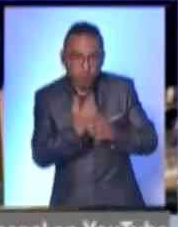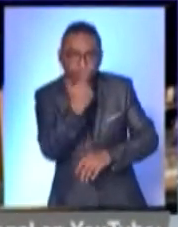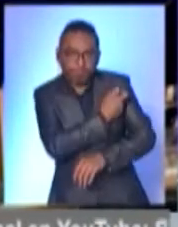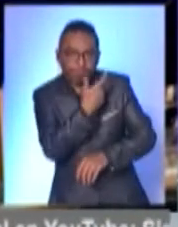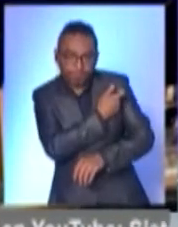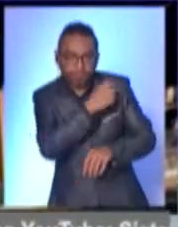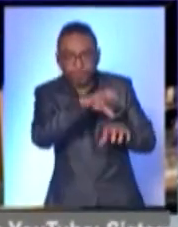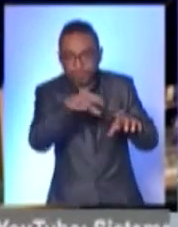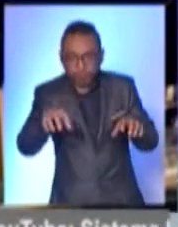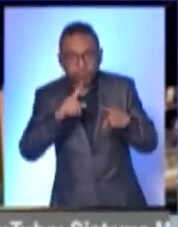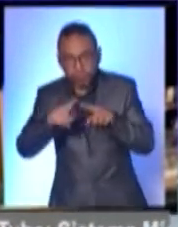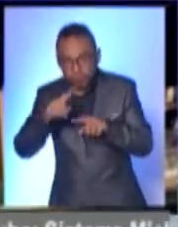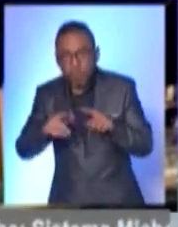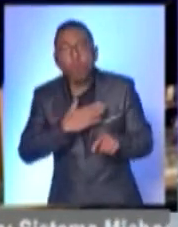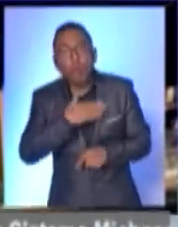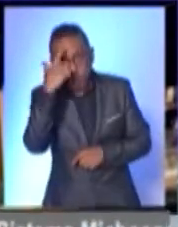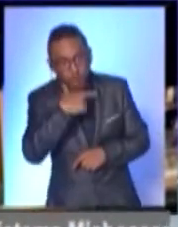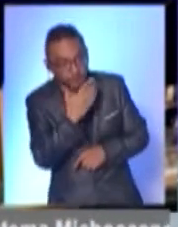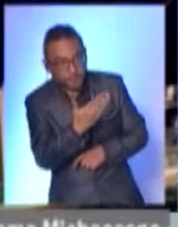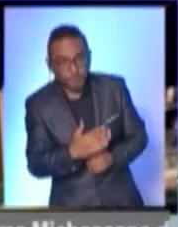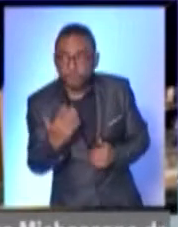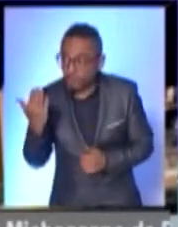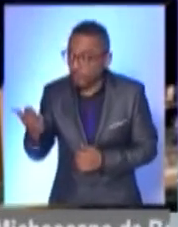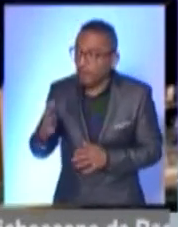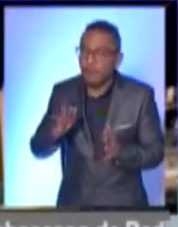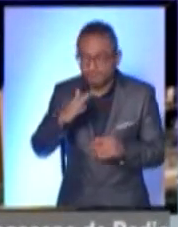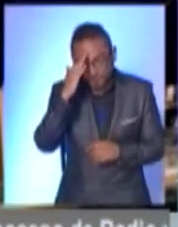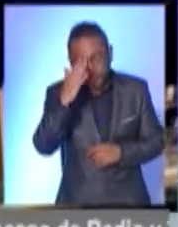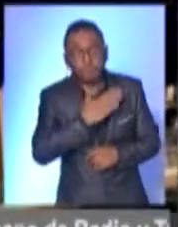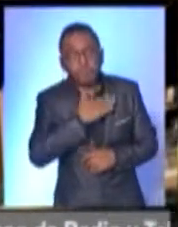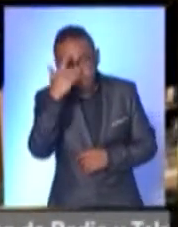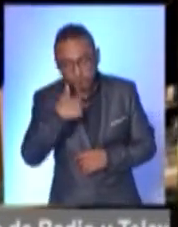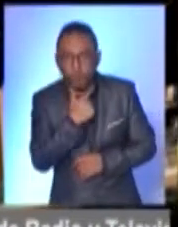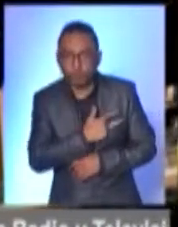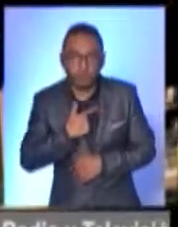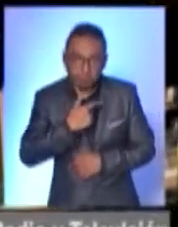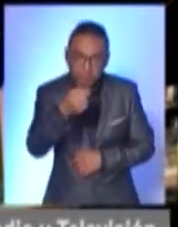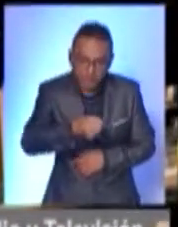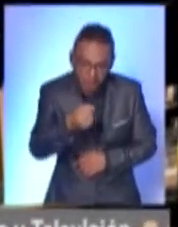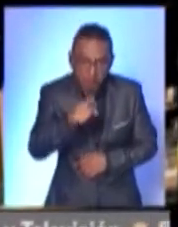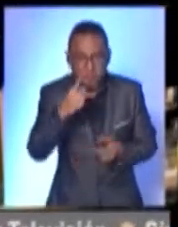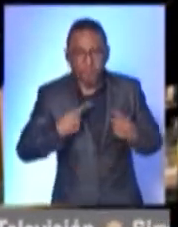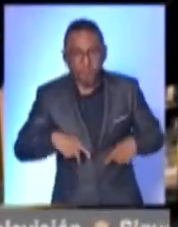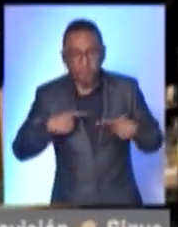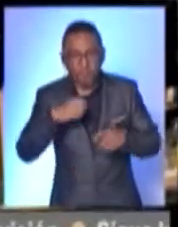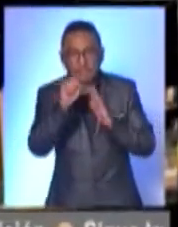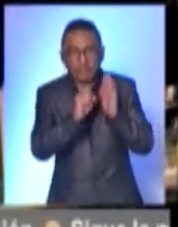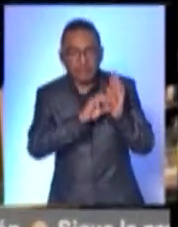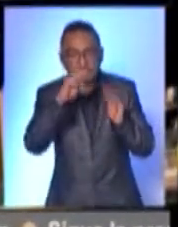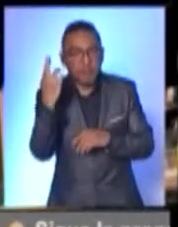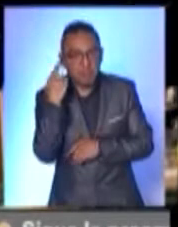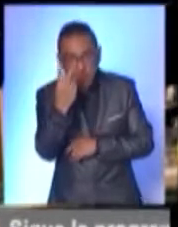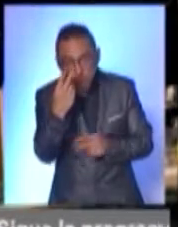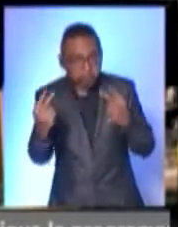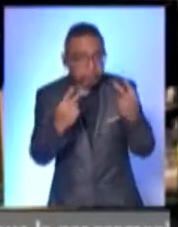detalles contigo, Manuel, muy buena noche. Erich, muy buena noche, es con el gusto de saludarte, a ti a todos los amigos que sigan la señal, señora Michoacán, radio y televisión,